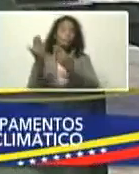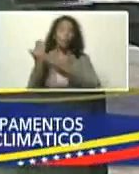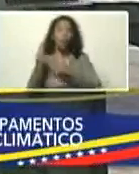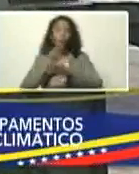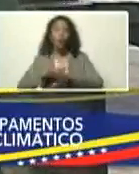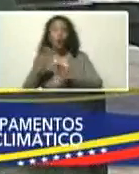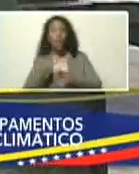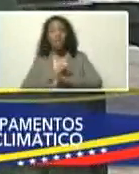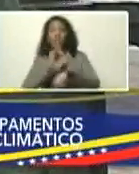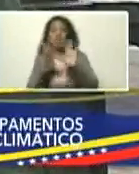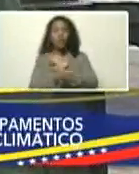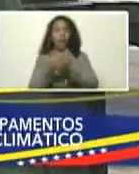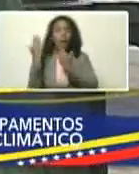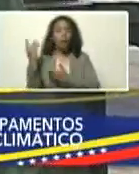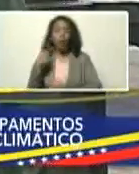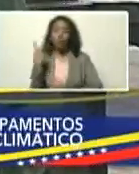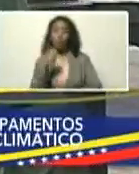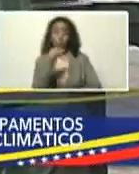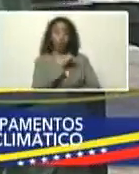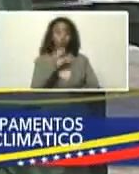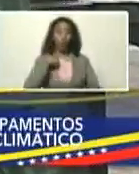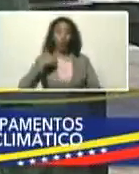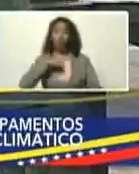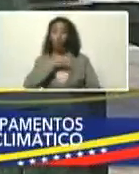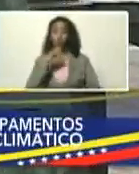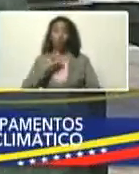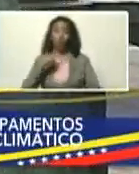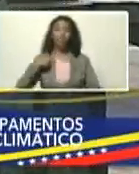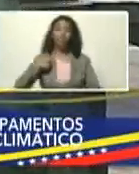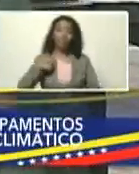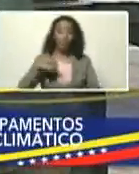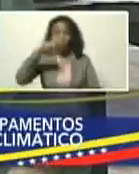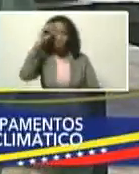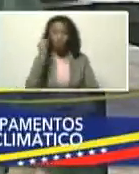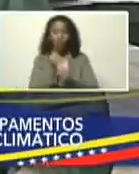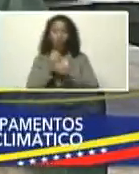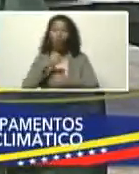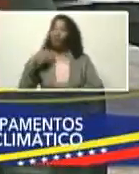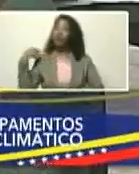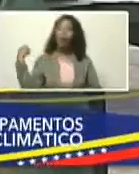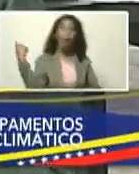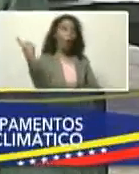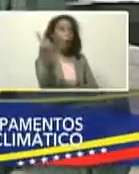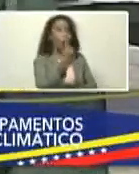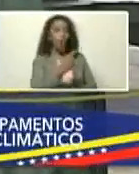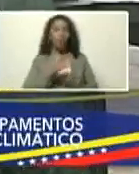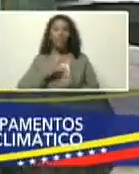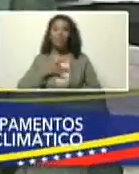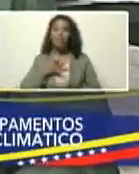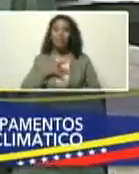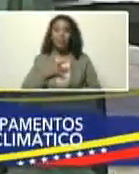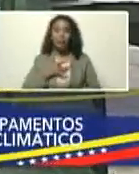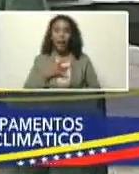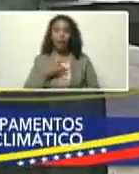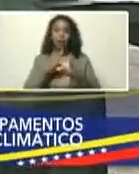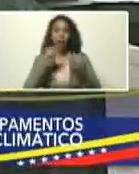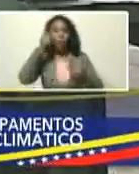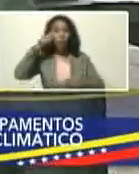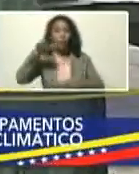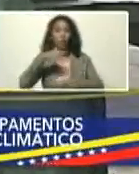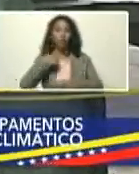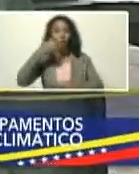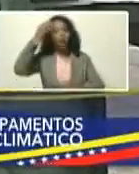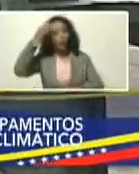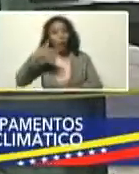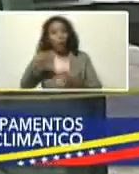porque al final, esto solo, no lo podemos hacer, esto tiene que ser, un trabajo, de todo el mundo, la sensibilidad, de toda la población, y yo